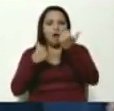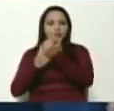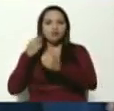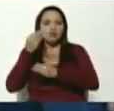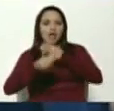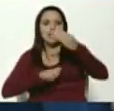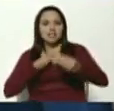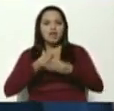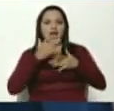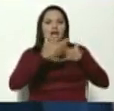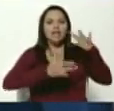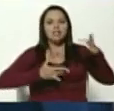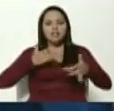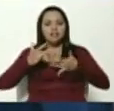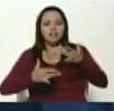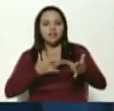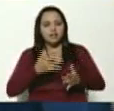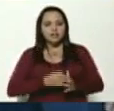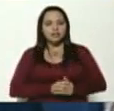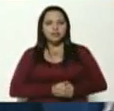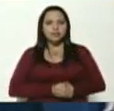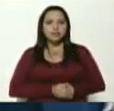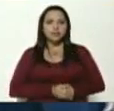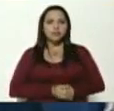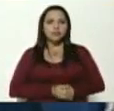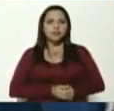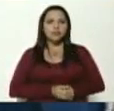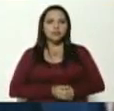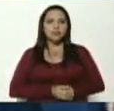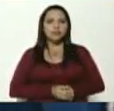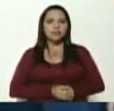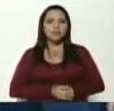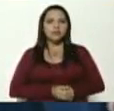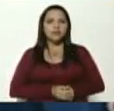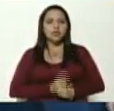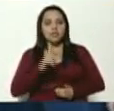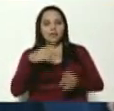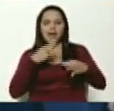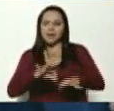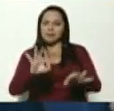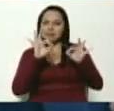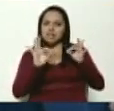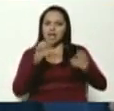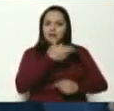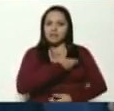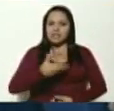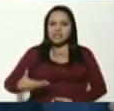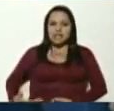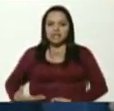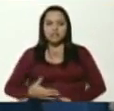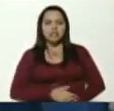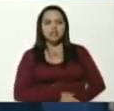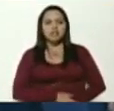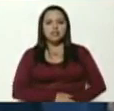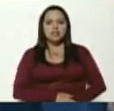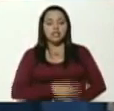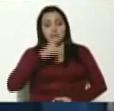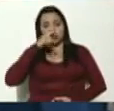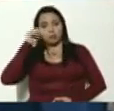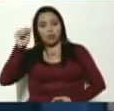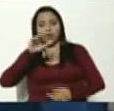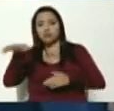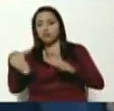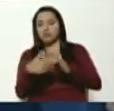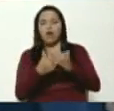jornada del mes, igualmente al presidente de la República, al jefe de Estado y de gobierno, por todo